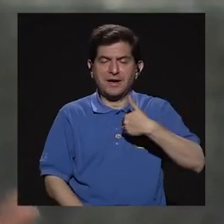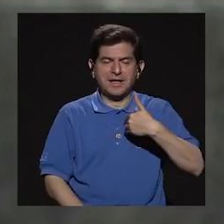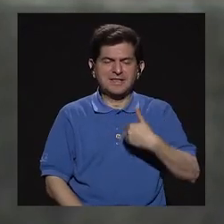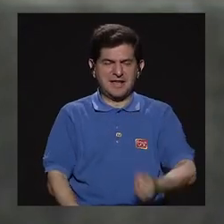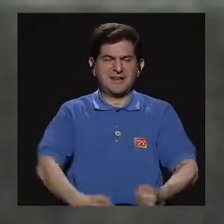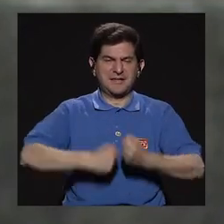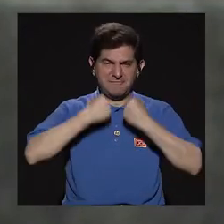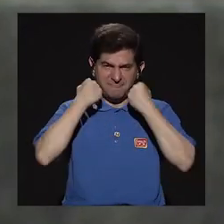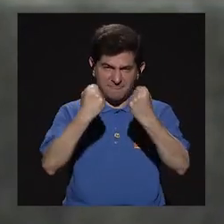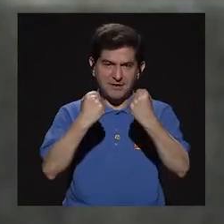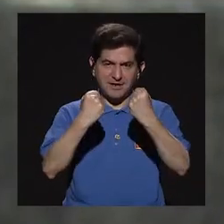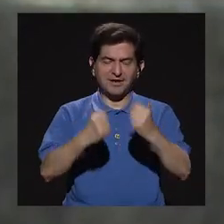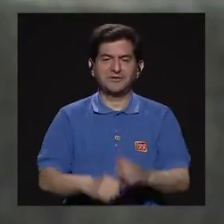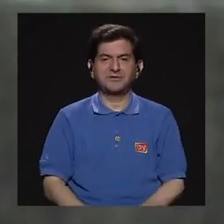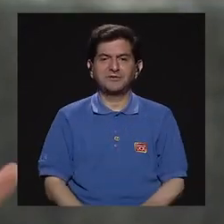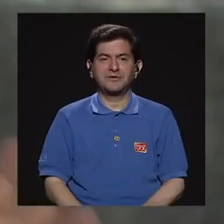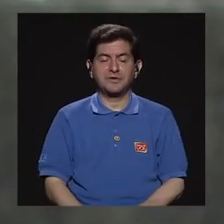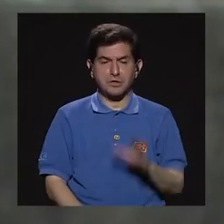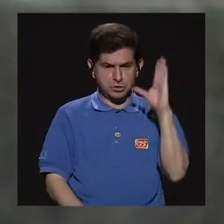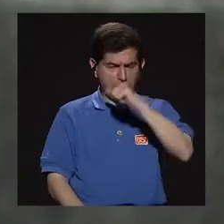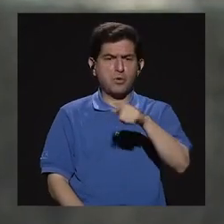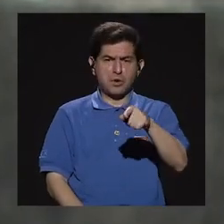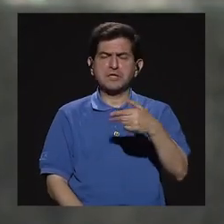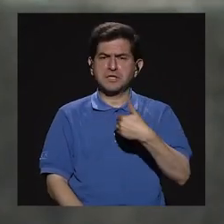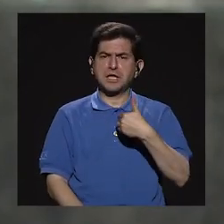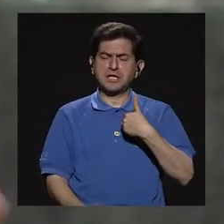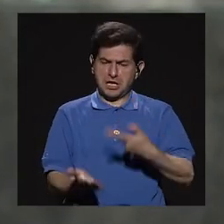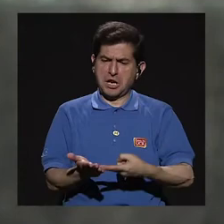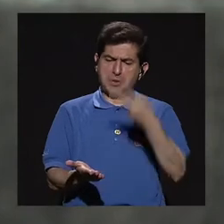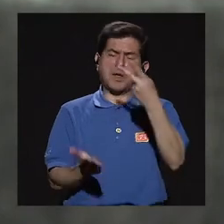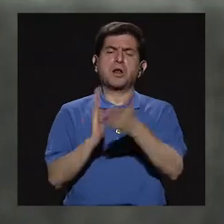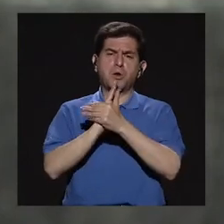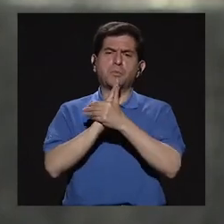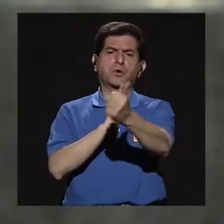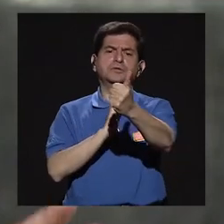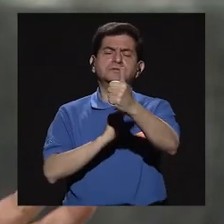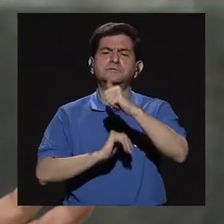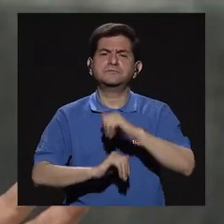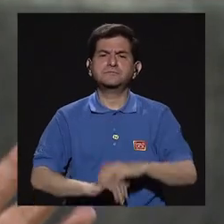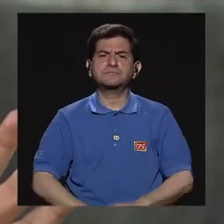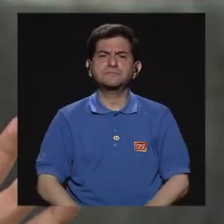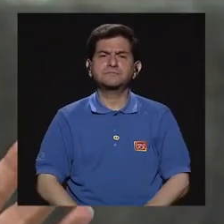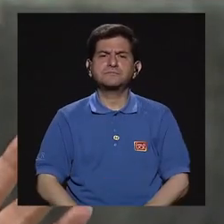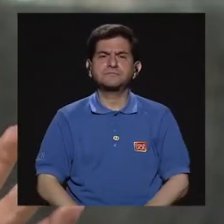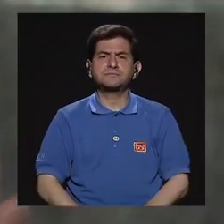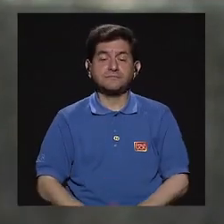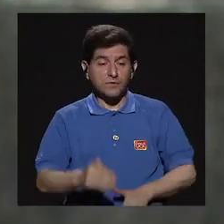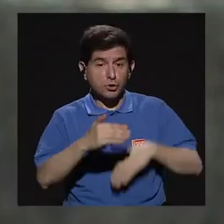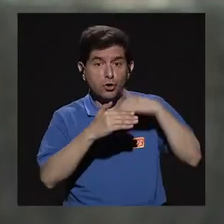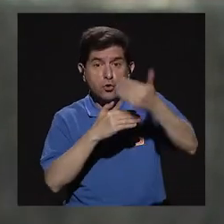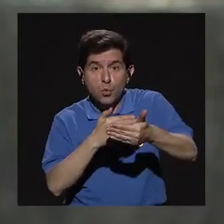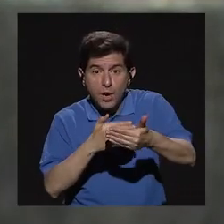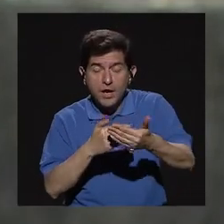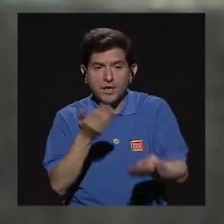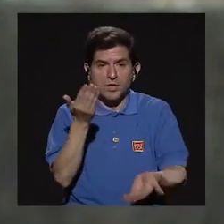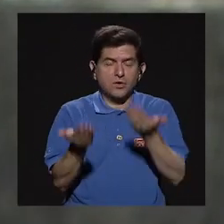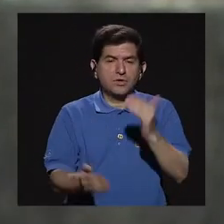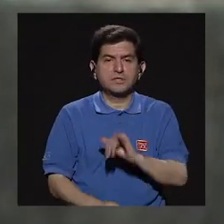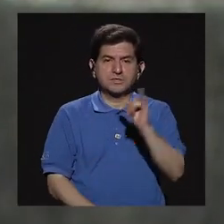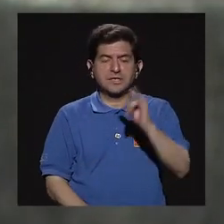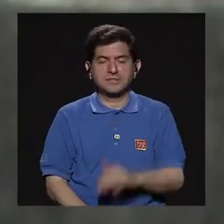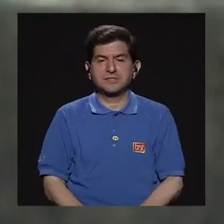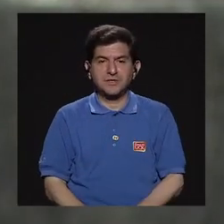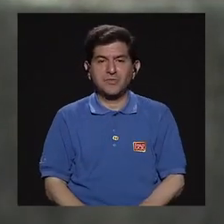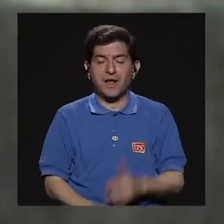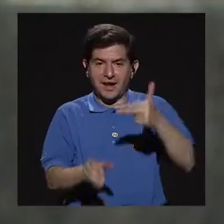mucho coraje, se dan cuenta que valen mucho, que tienen mucho potencial y entonces, después de eso es como que les